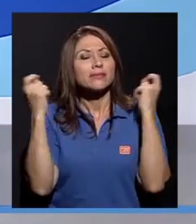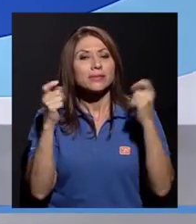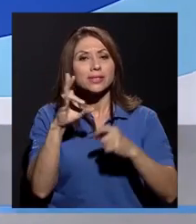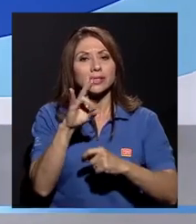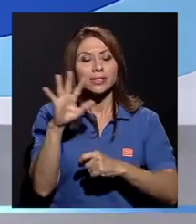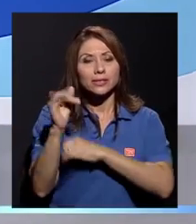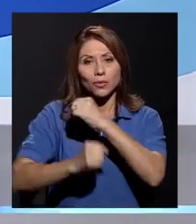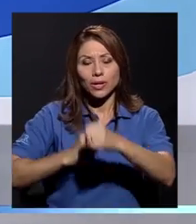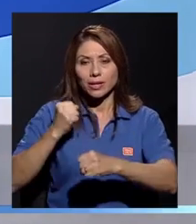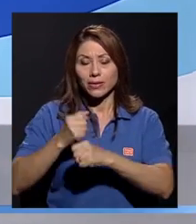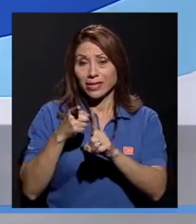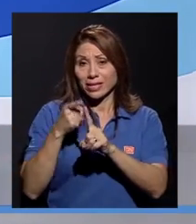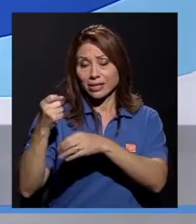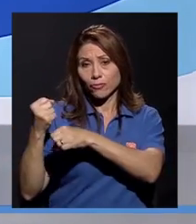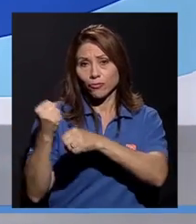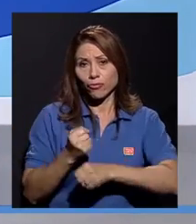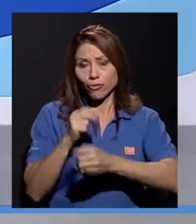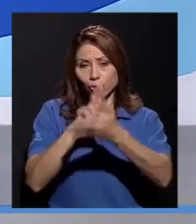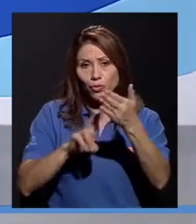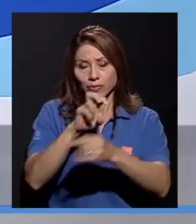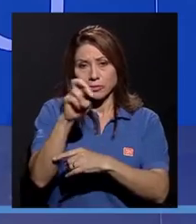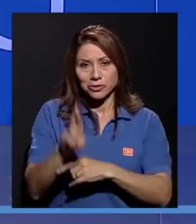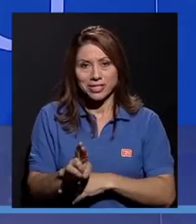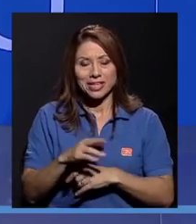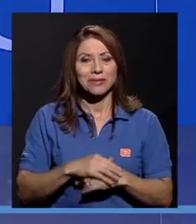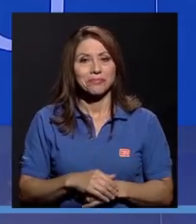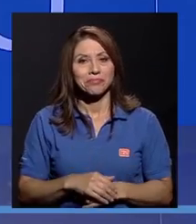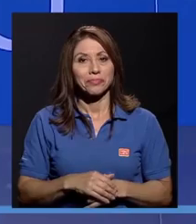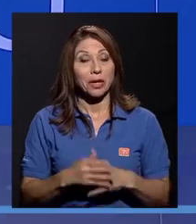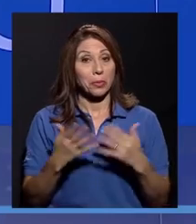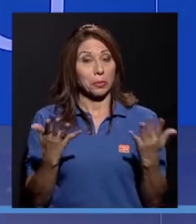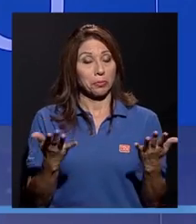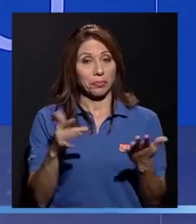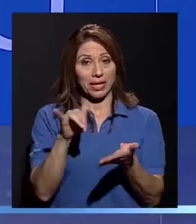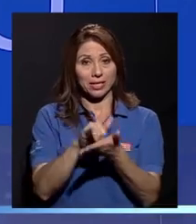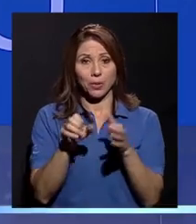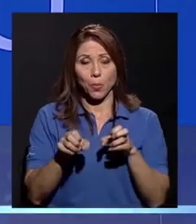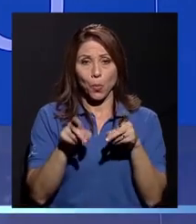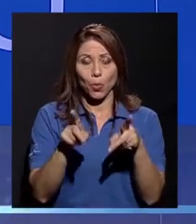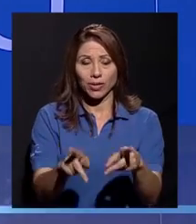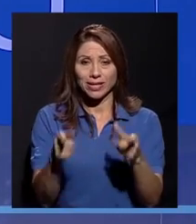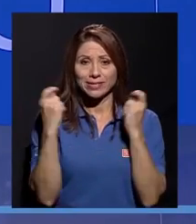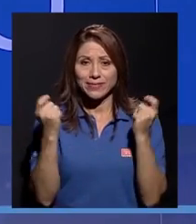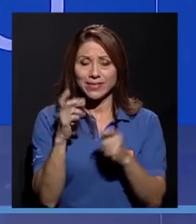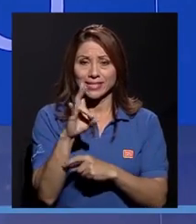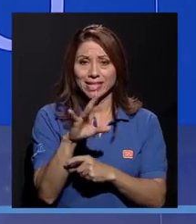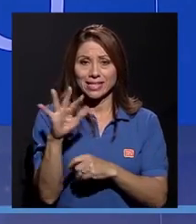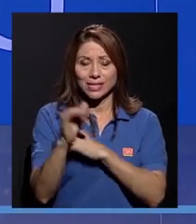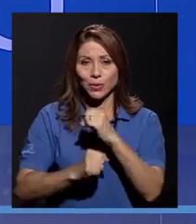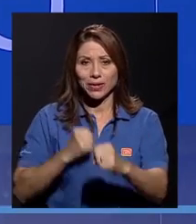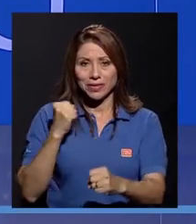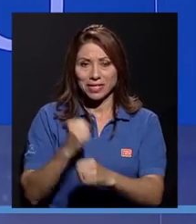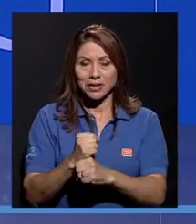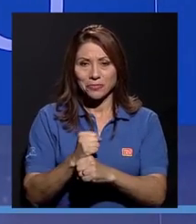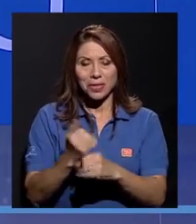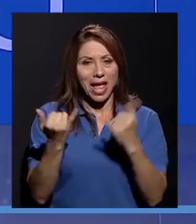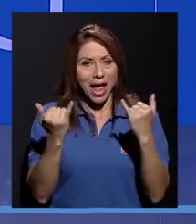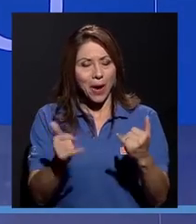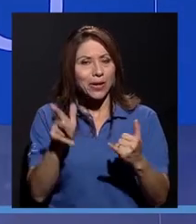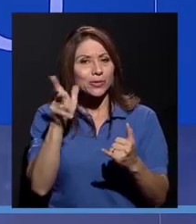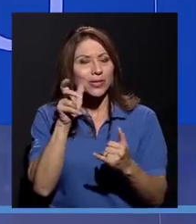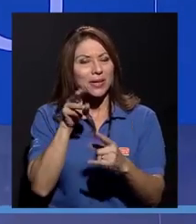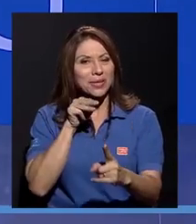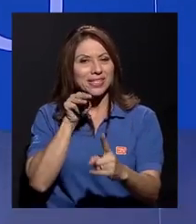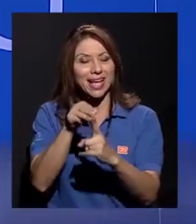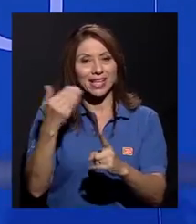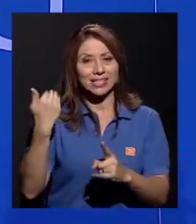aniversario de fundación de la Universidad de Costa Rica. Y precisamente en esta ocasión del 75 aniversario, escucharemos ahora el